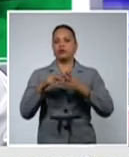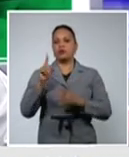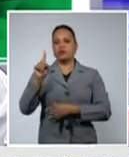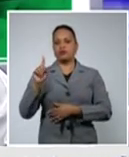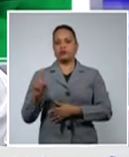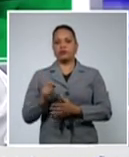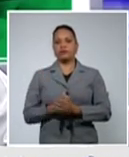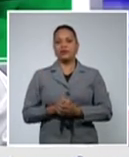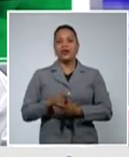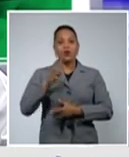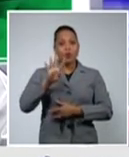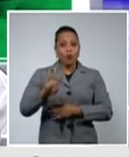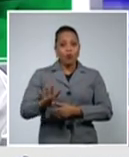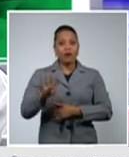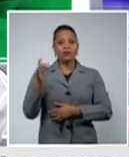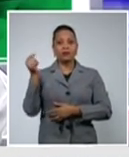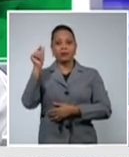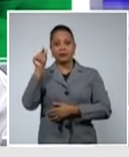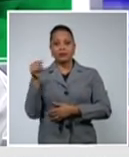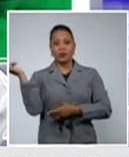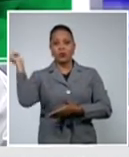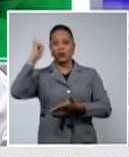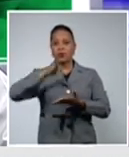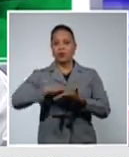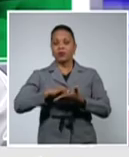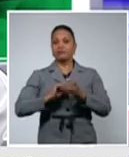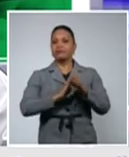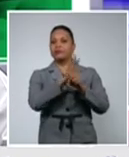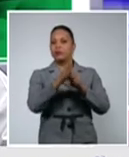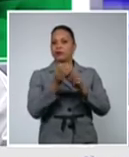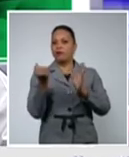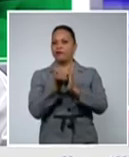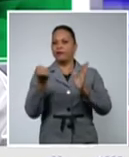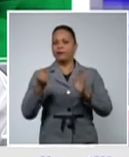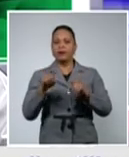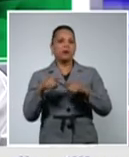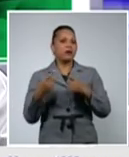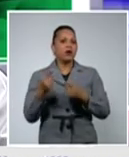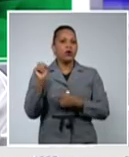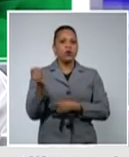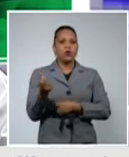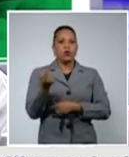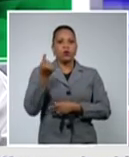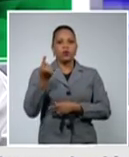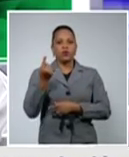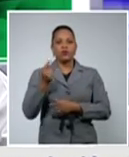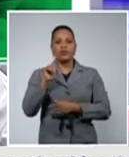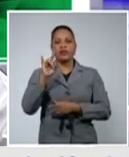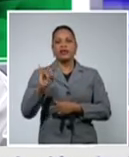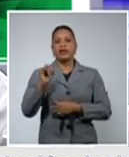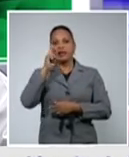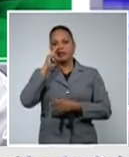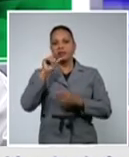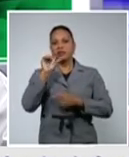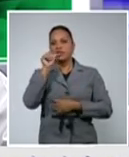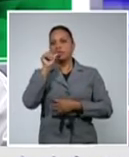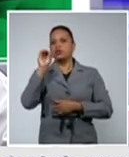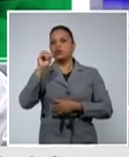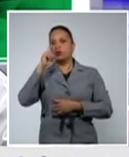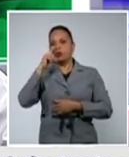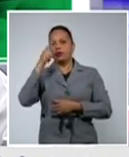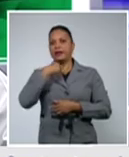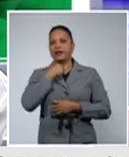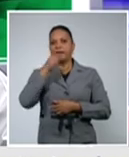COVID-19 uno es un indonesio una indonesa procedente de Islas Comores